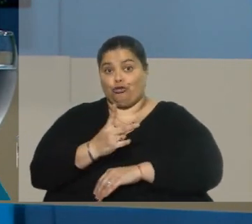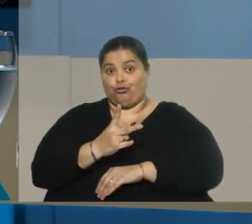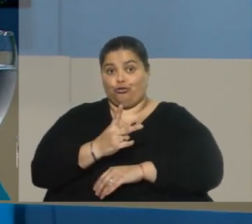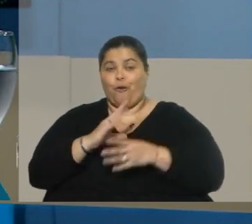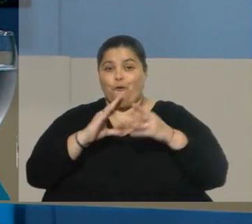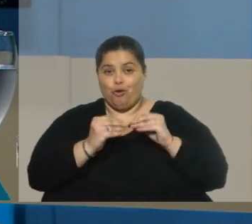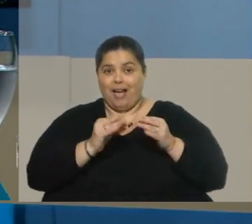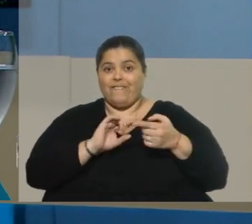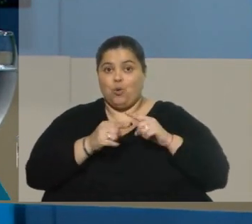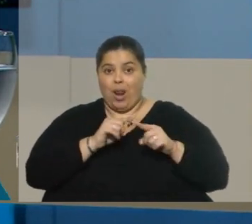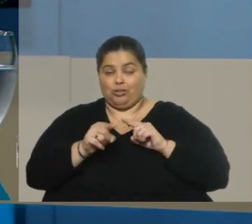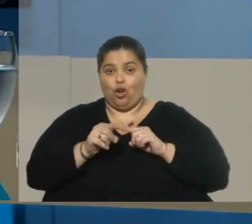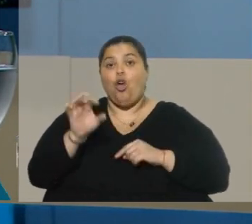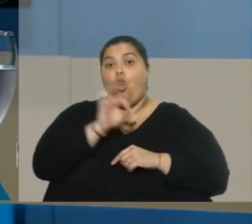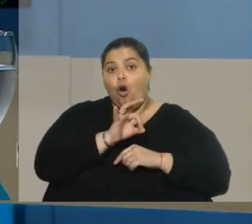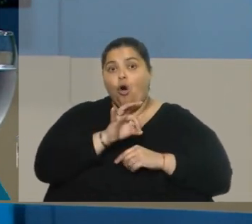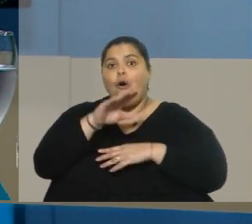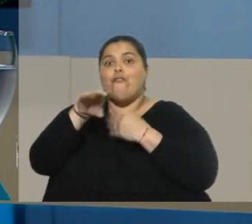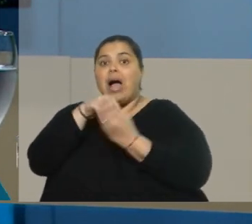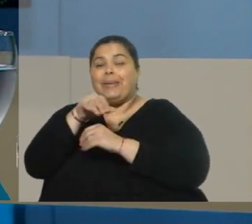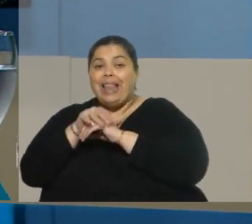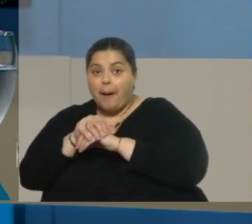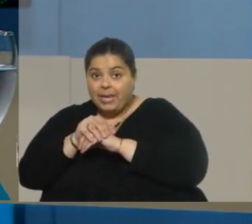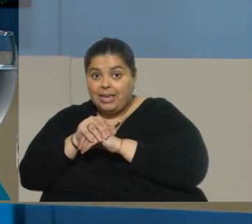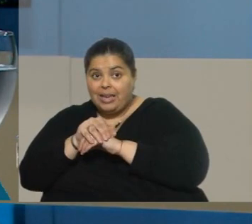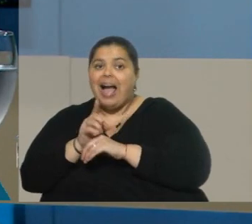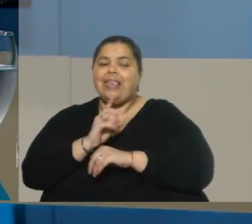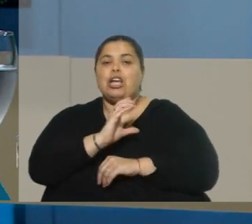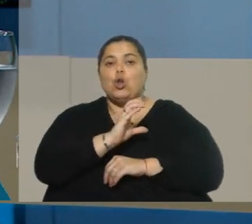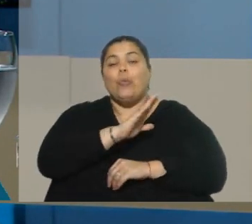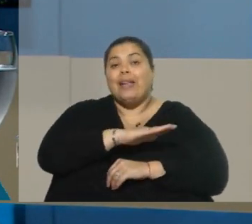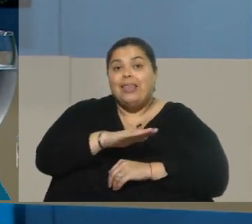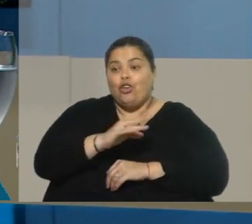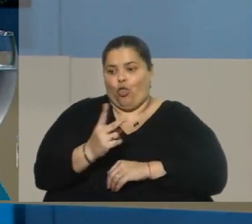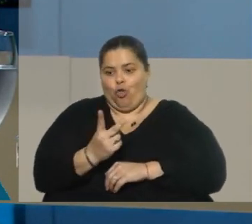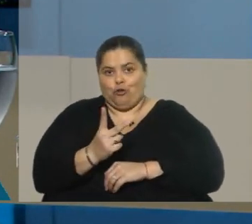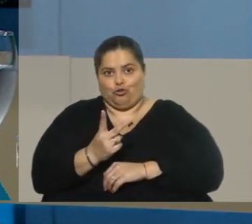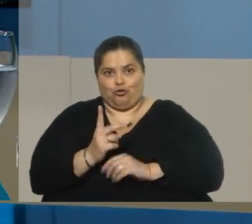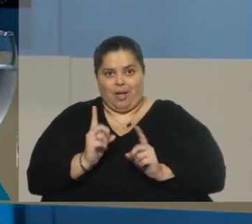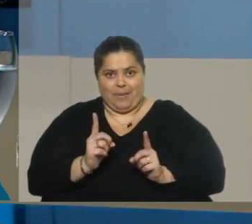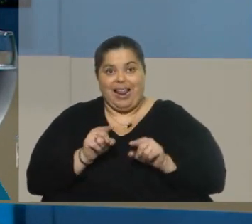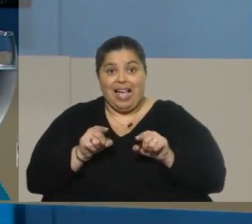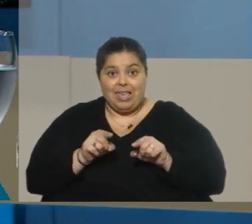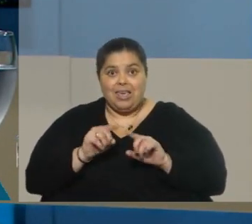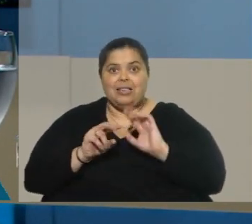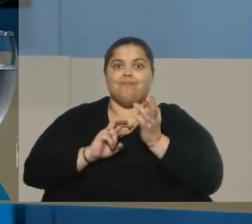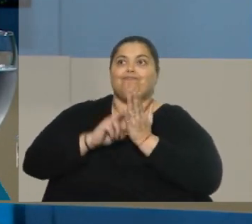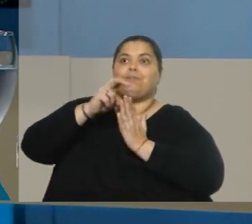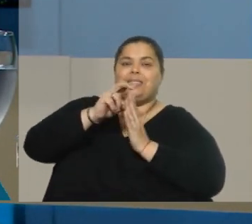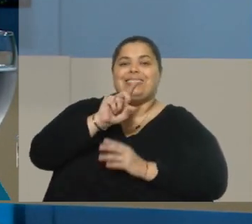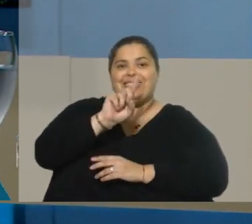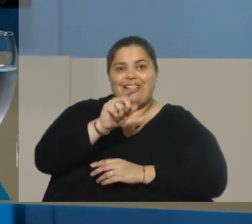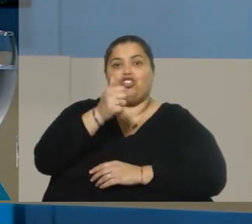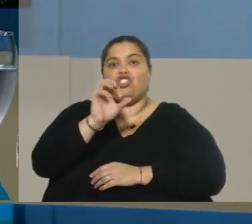o estar a cargo de una familia amiga y al mismo tiempo concurrir a un club de niños. Bueno, allí las vinculaciones ya saltan a más de 160.000 vinculaciones.